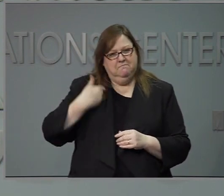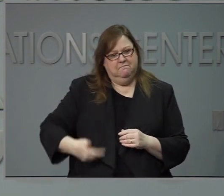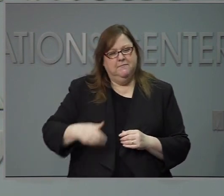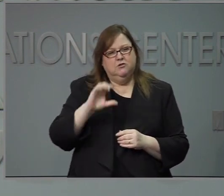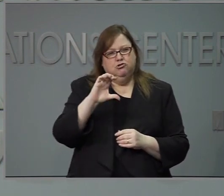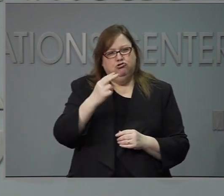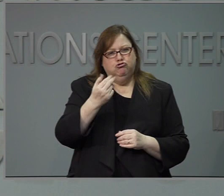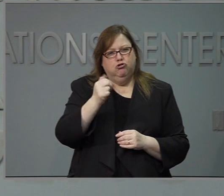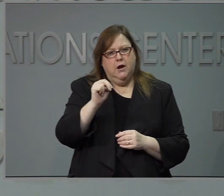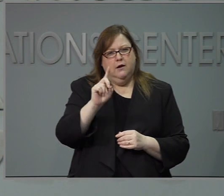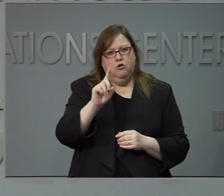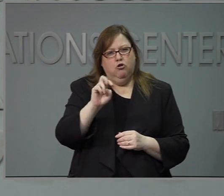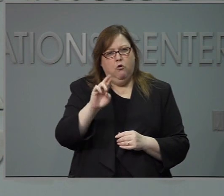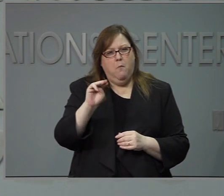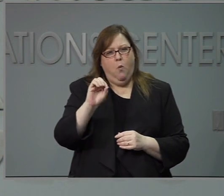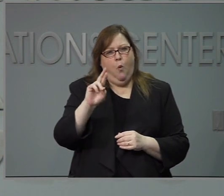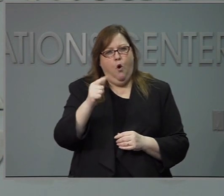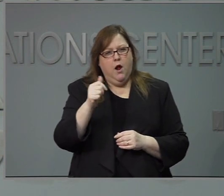Y disculpe.